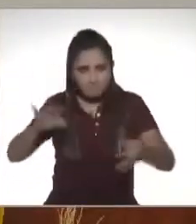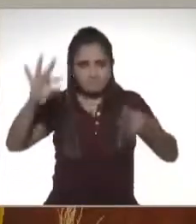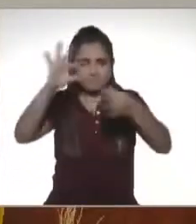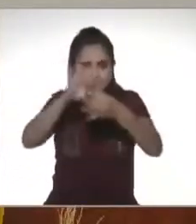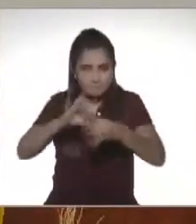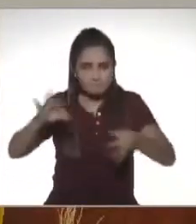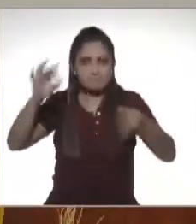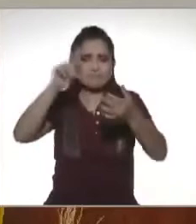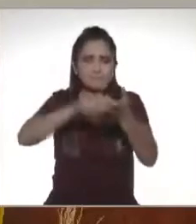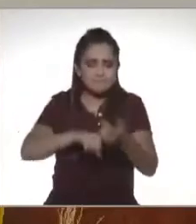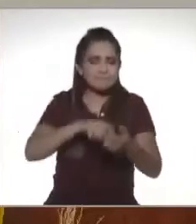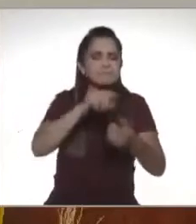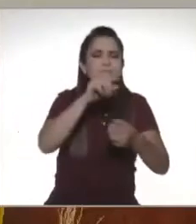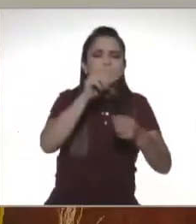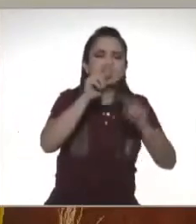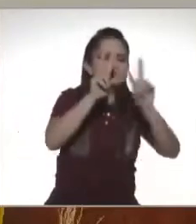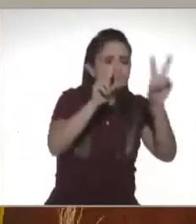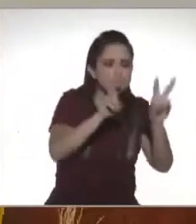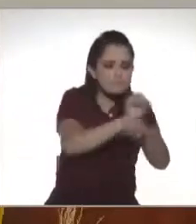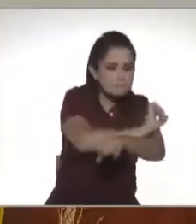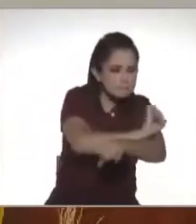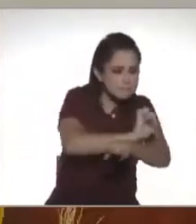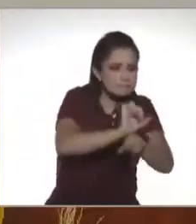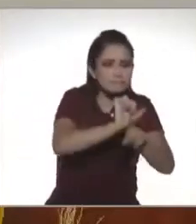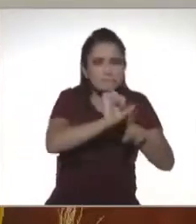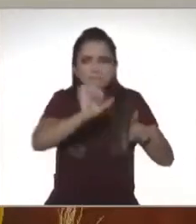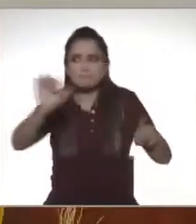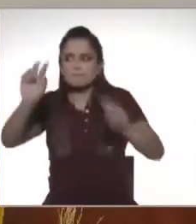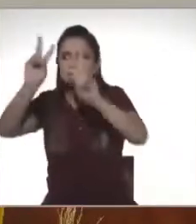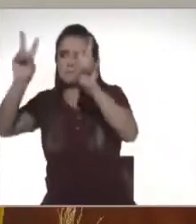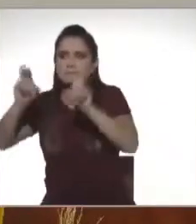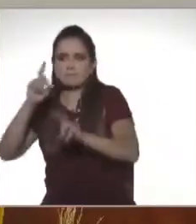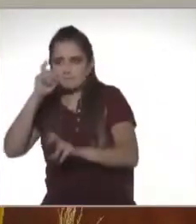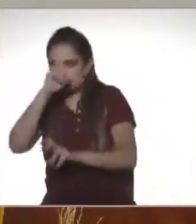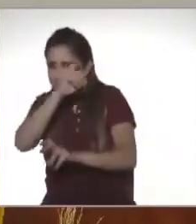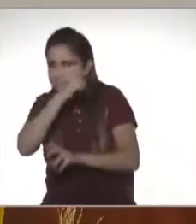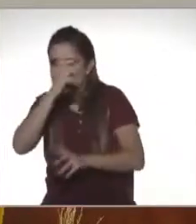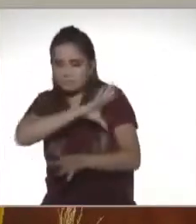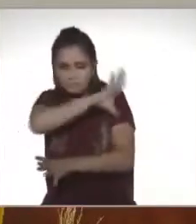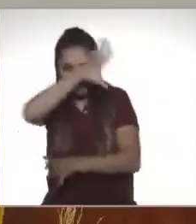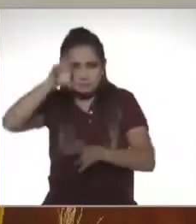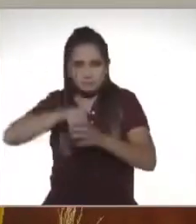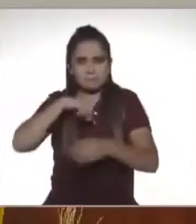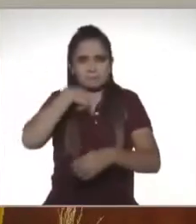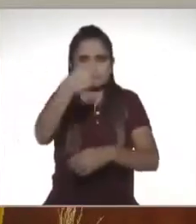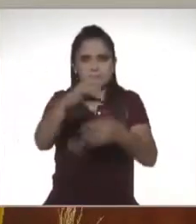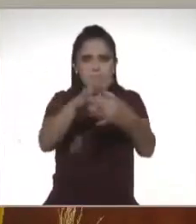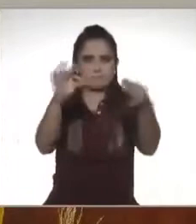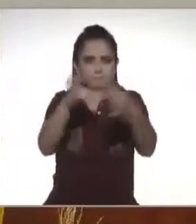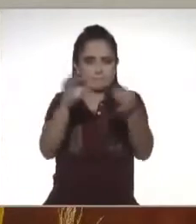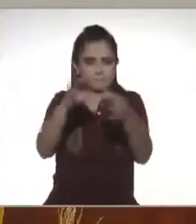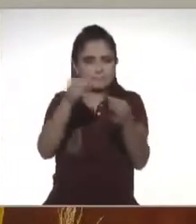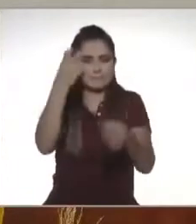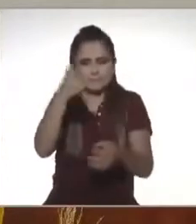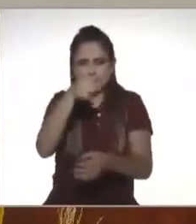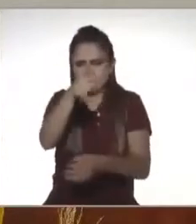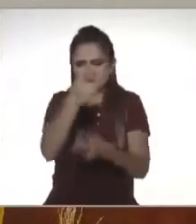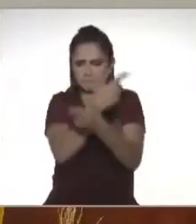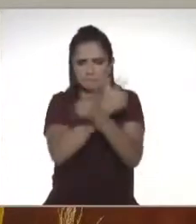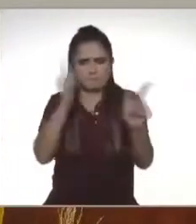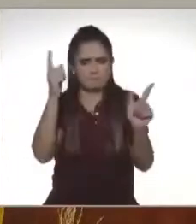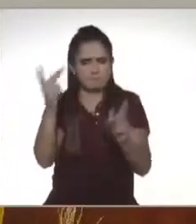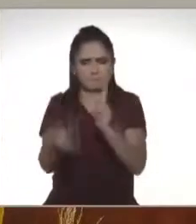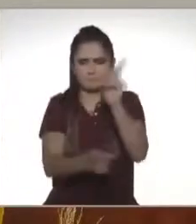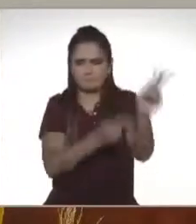pasito, desde lo más chiquito hasta lo más complejo. Ustedes siéntanse con la confianza de preguntar lo que quieran, porque para eso estamos aquí y por eso